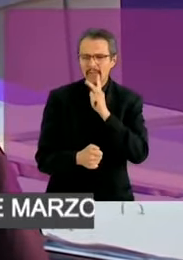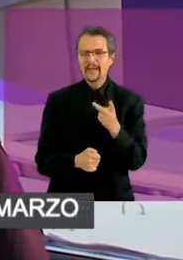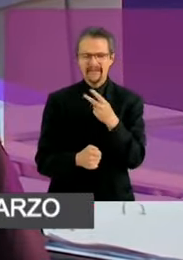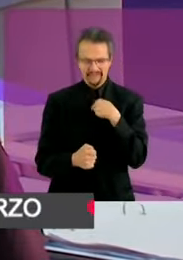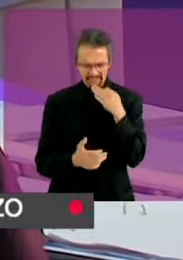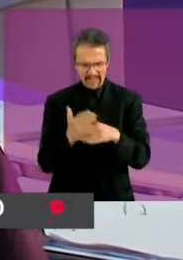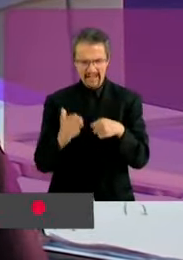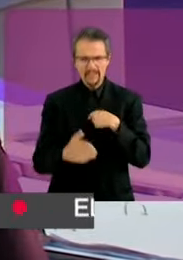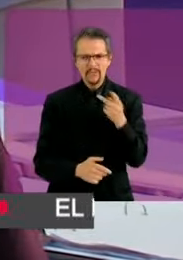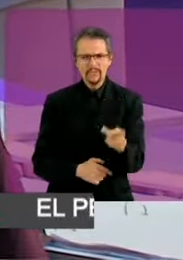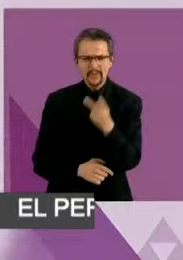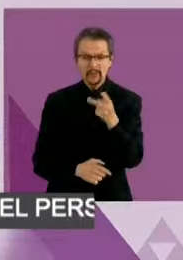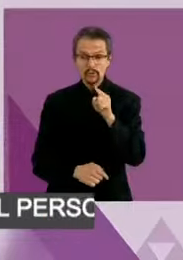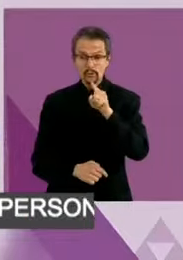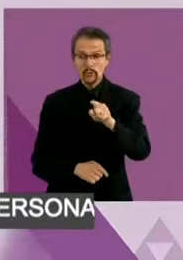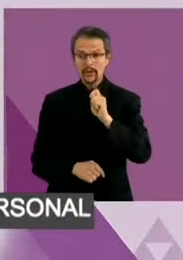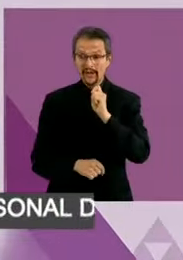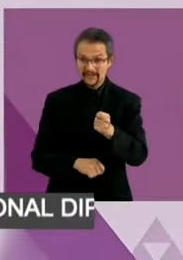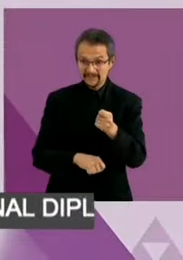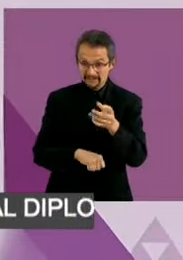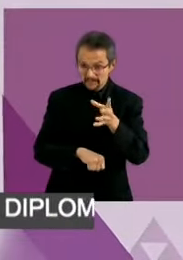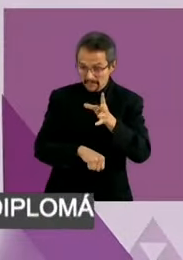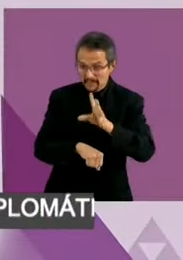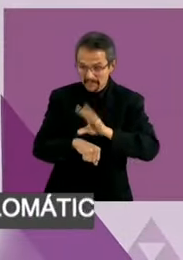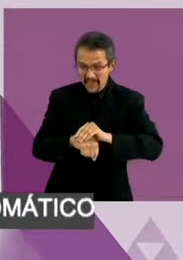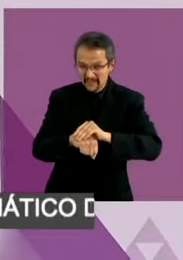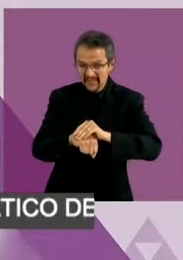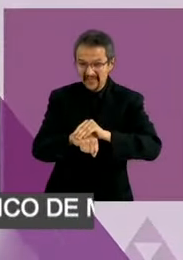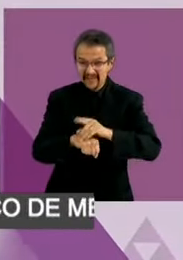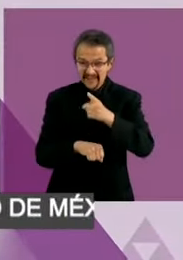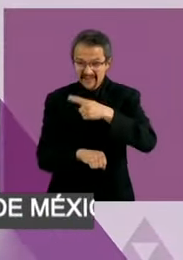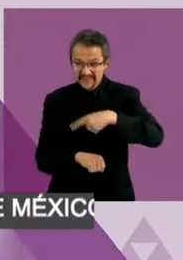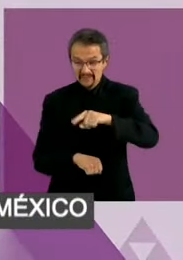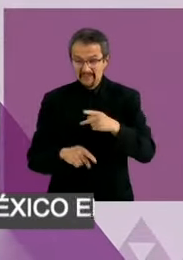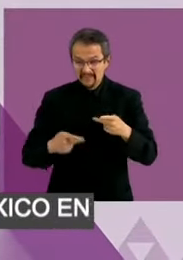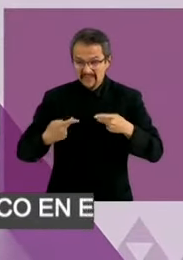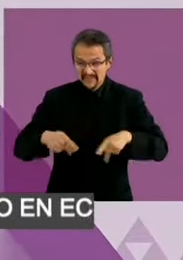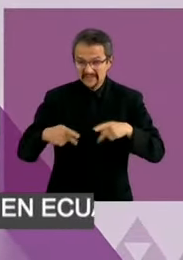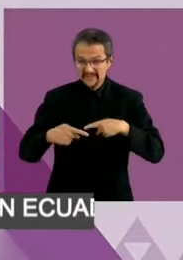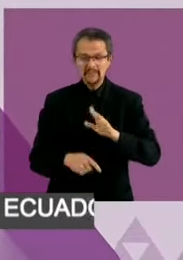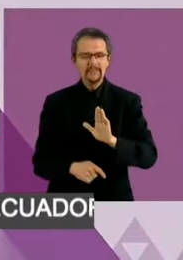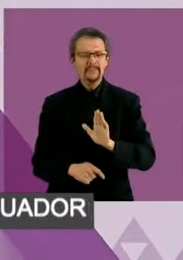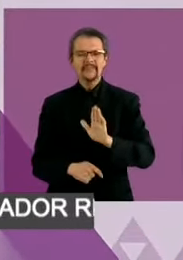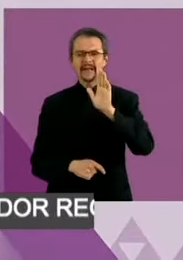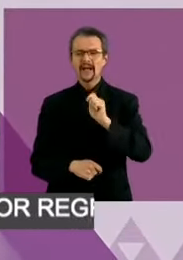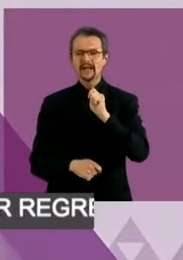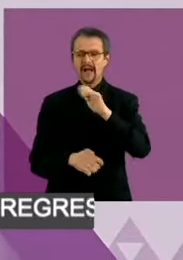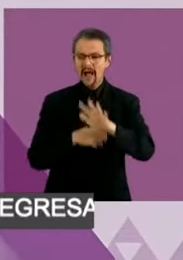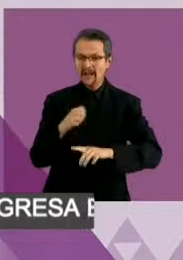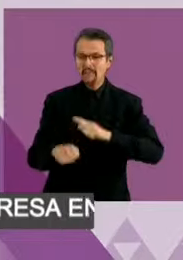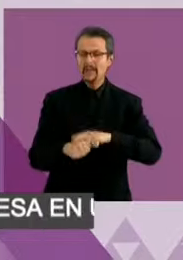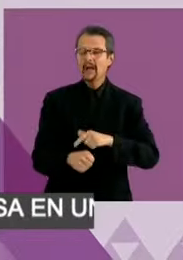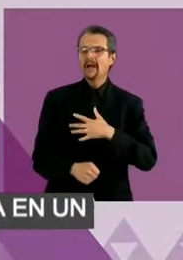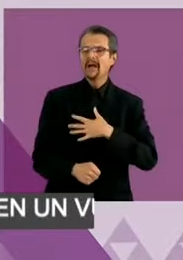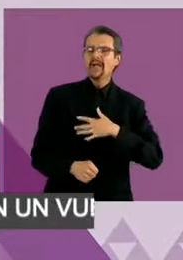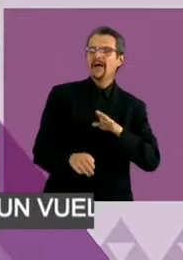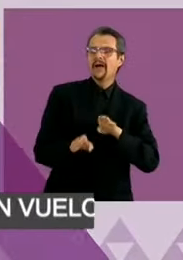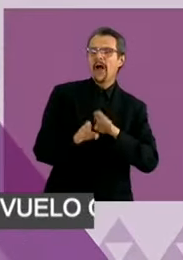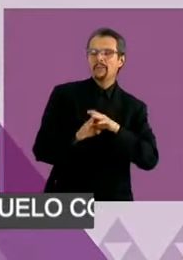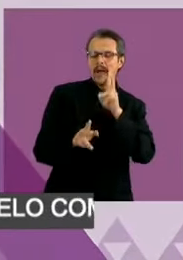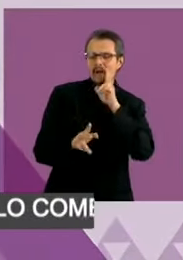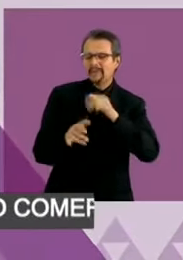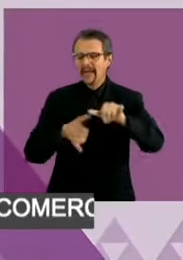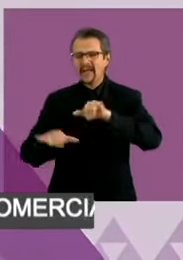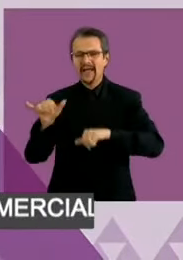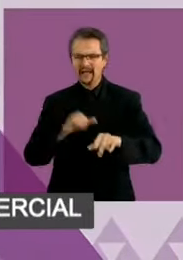posible que hayas permitido que trataran a seres humanos como animales de laboratorio? Y eso no es lucrar. Simplemente fue algo que los